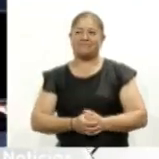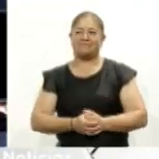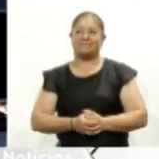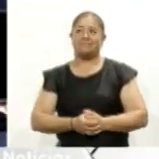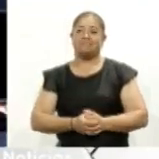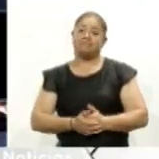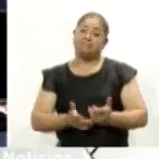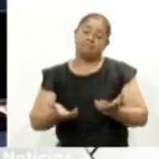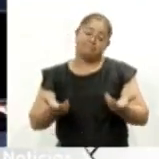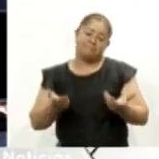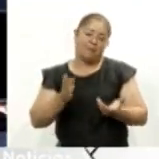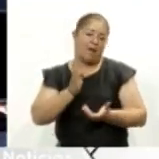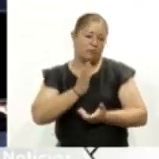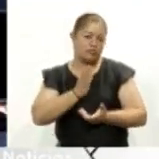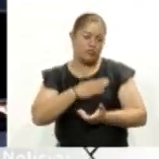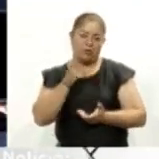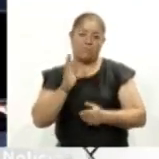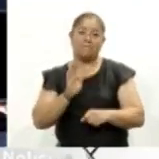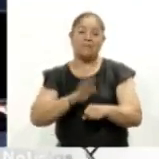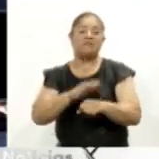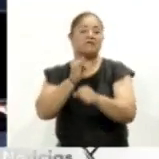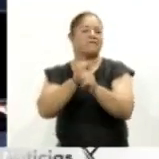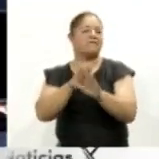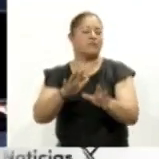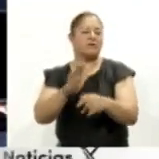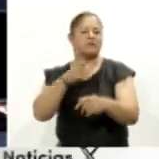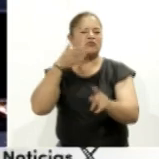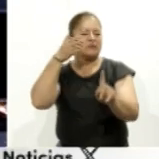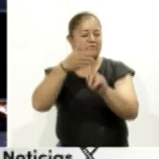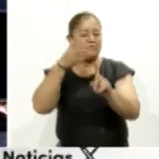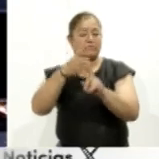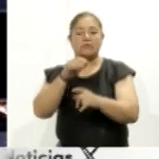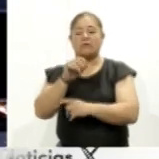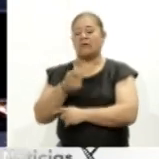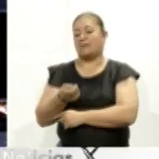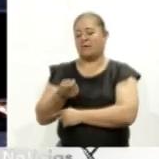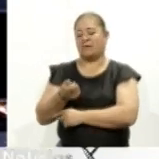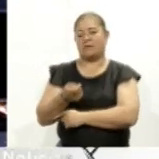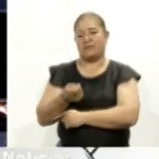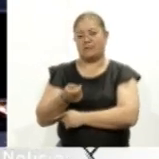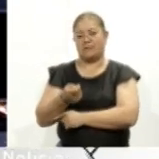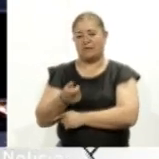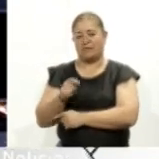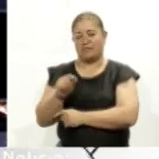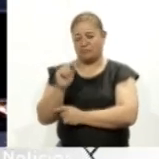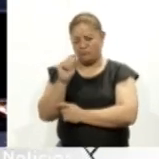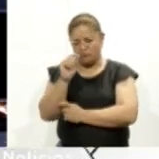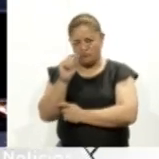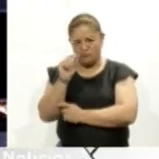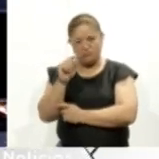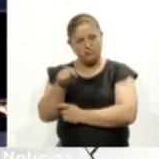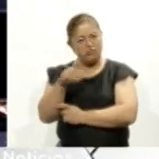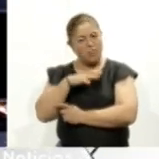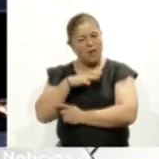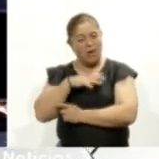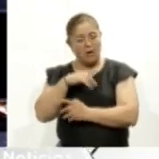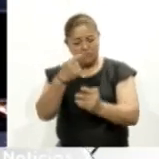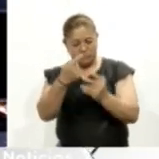y bueno le tenemos más información esta tiene que ver con el amaranto ya que es un cereal con propiedades